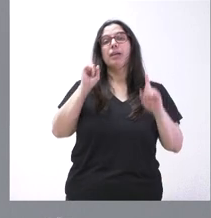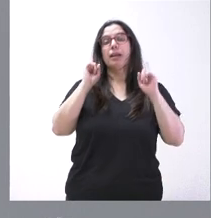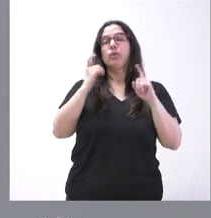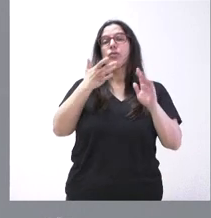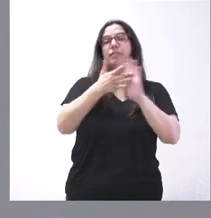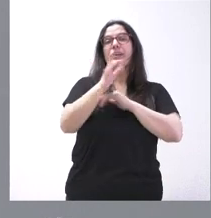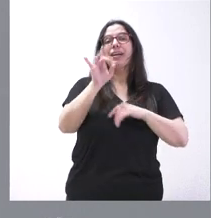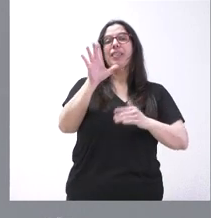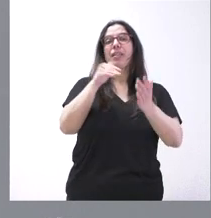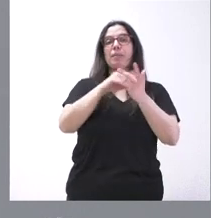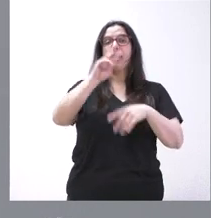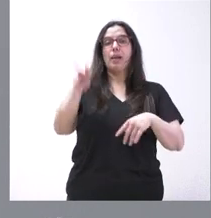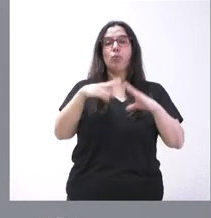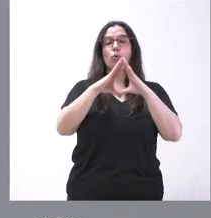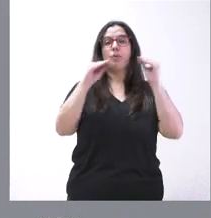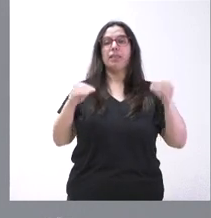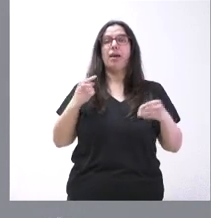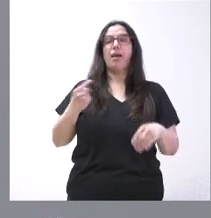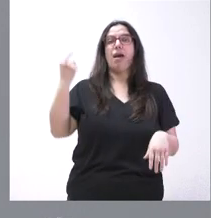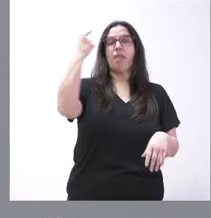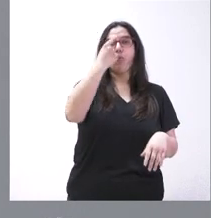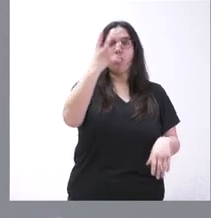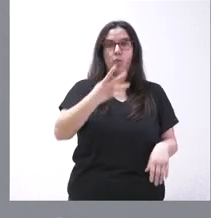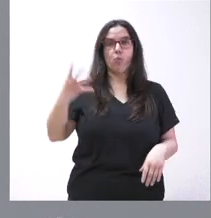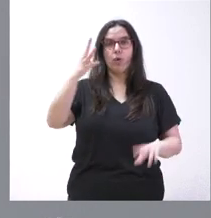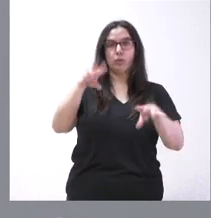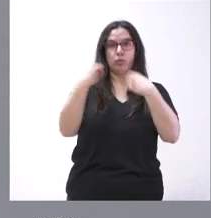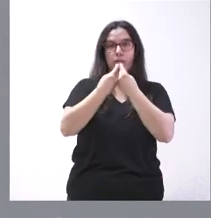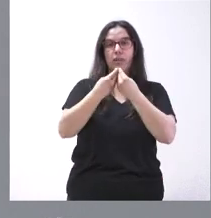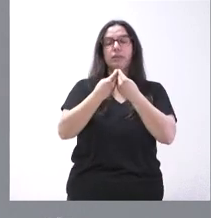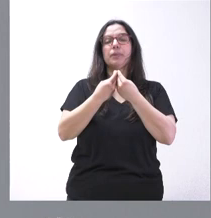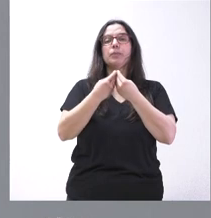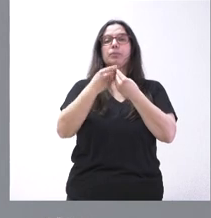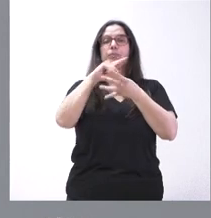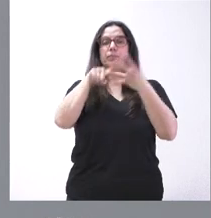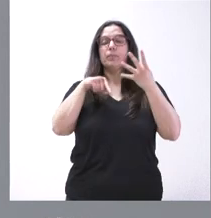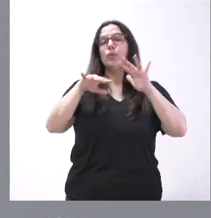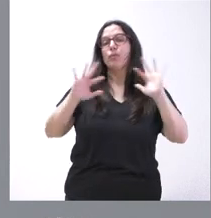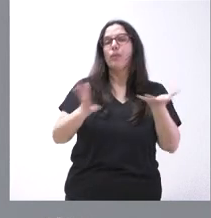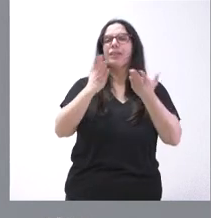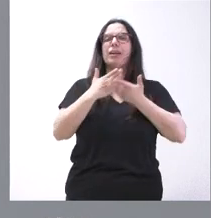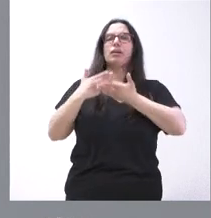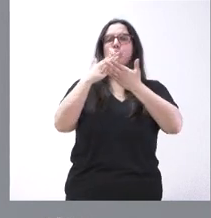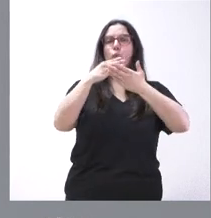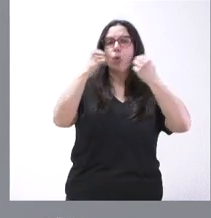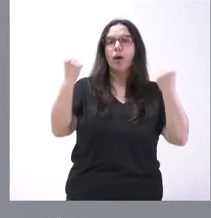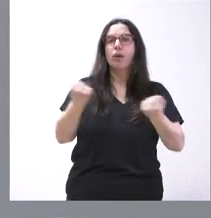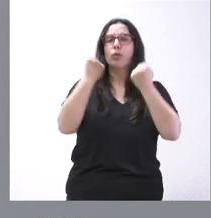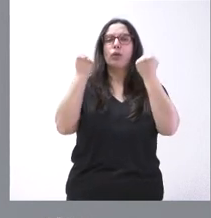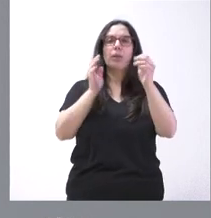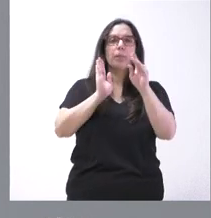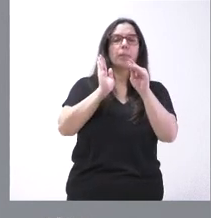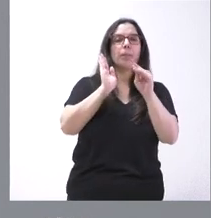15.000 euros para cada una de las cuatro universidades públicas. Y se fomentan estudios y actuaciones de becas,